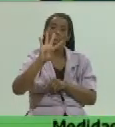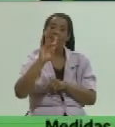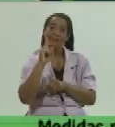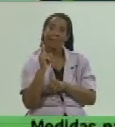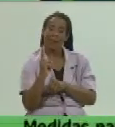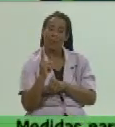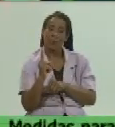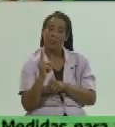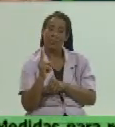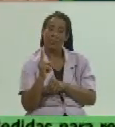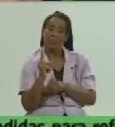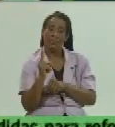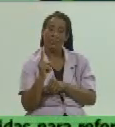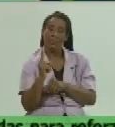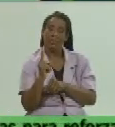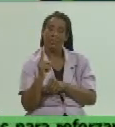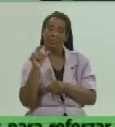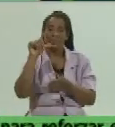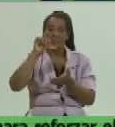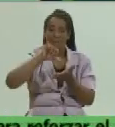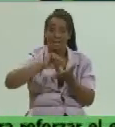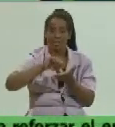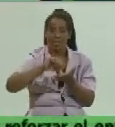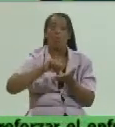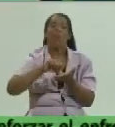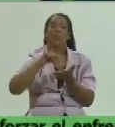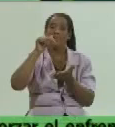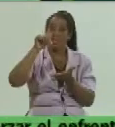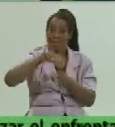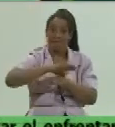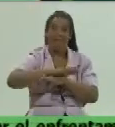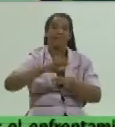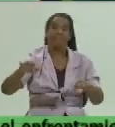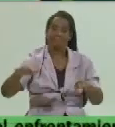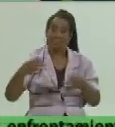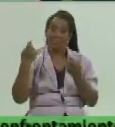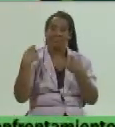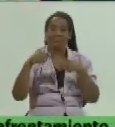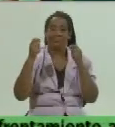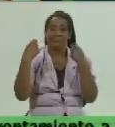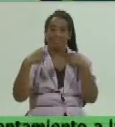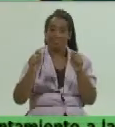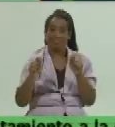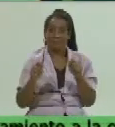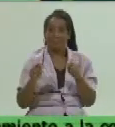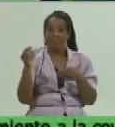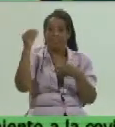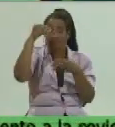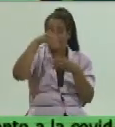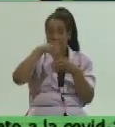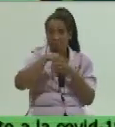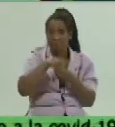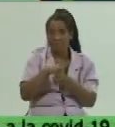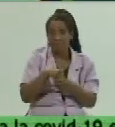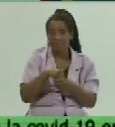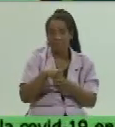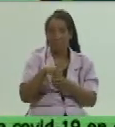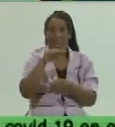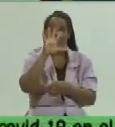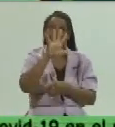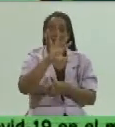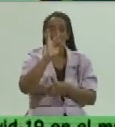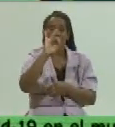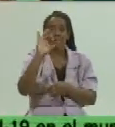puntos centros que se van a dedicar a esta materia dentro de los cuales están 570